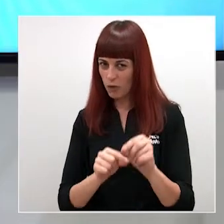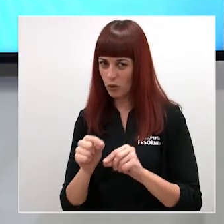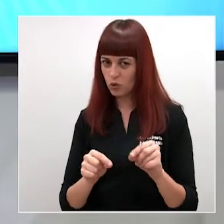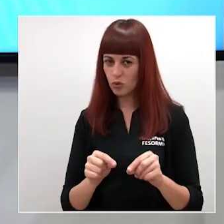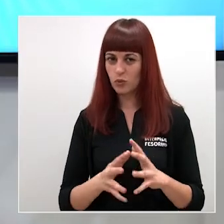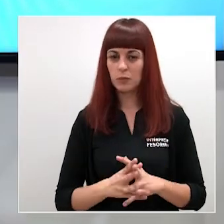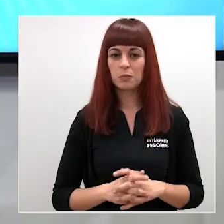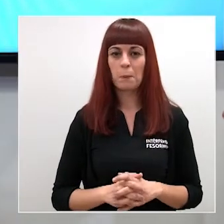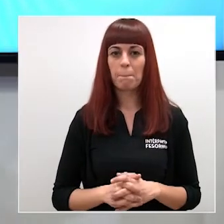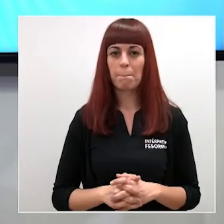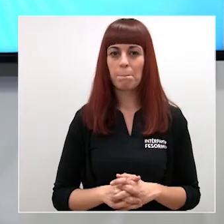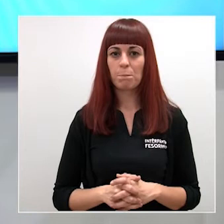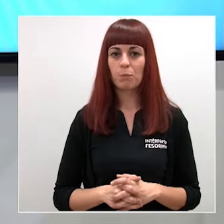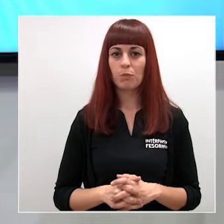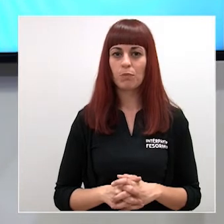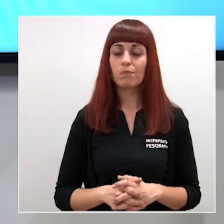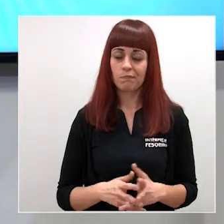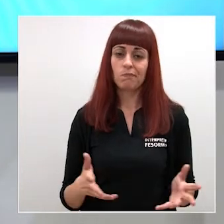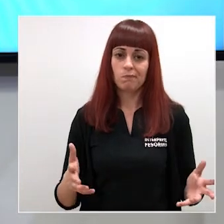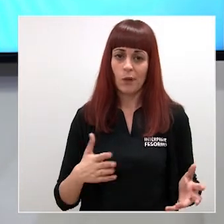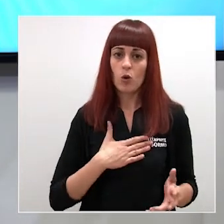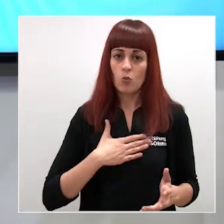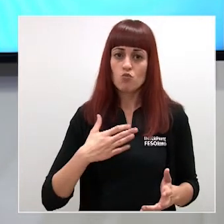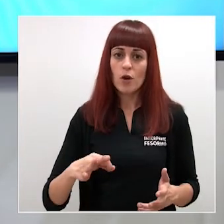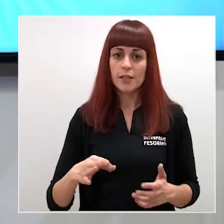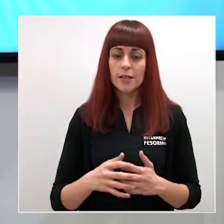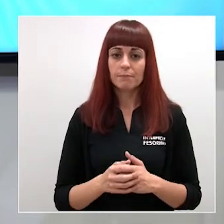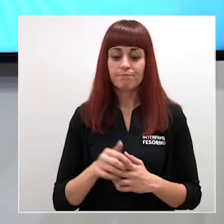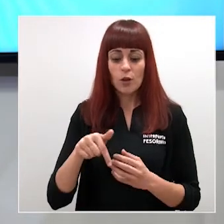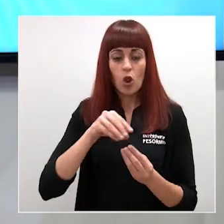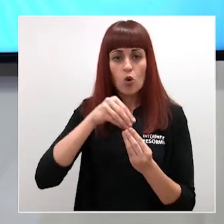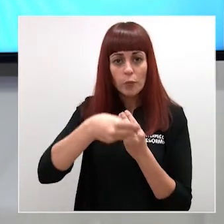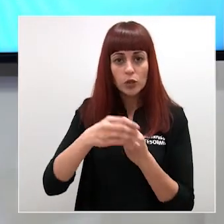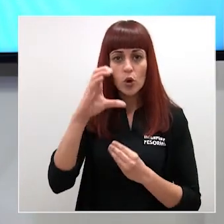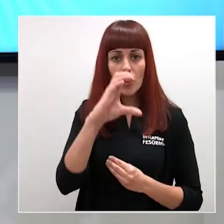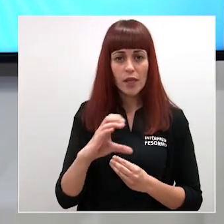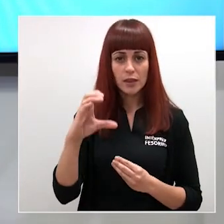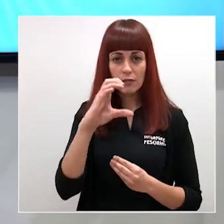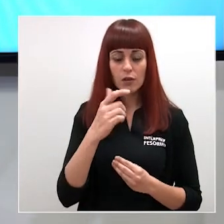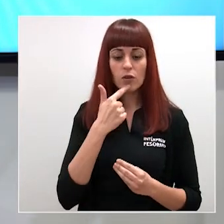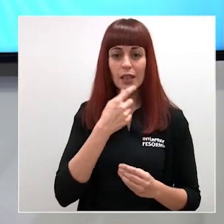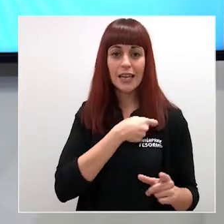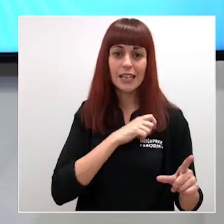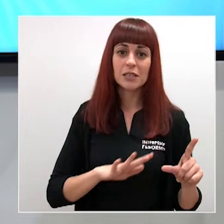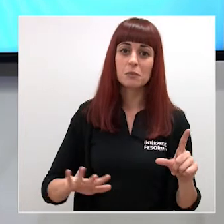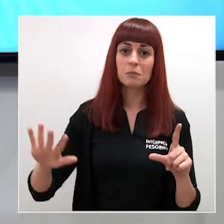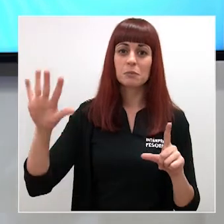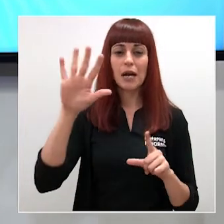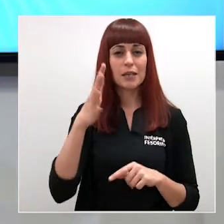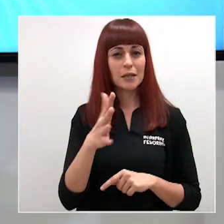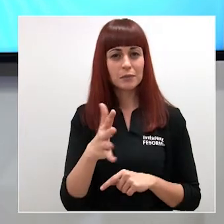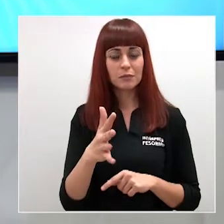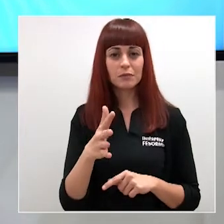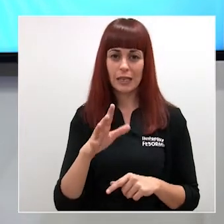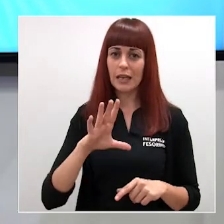bueno como ser posible puede ser posible hoy veía un documento científico en el que aportaba que en España probablemente hubiera llegado algún caso